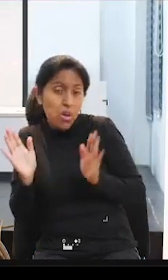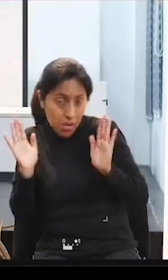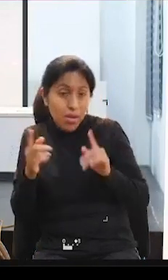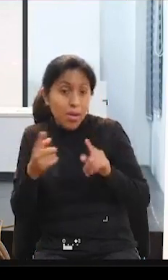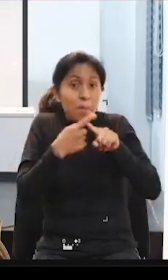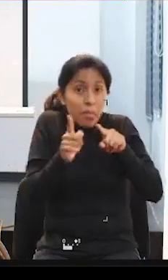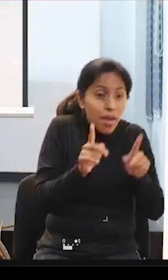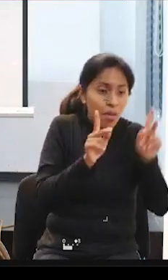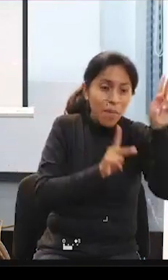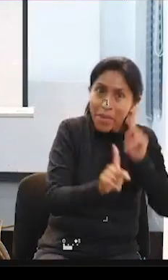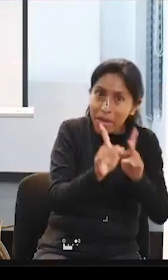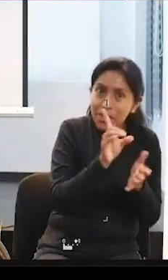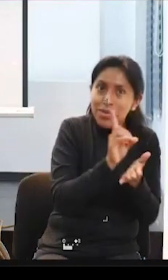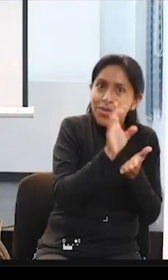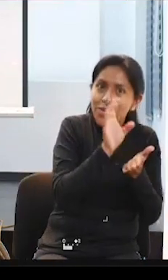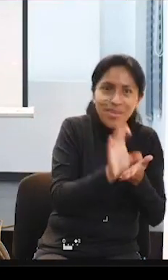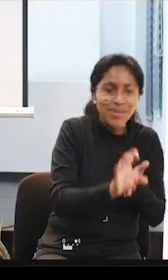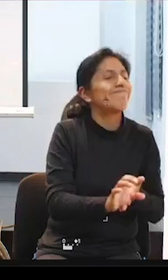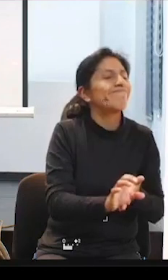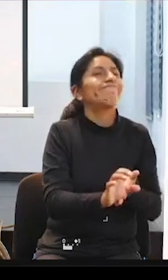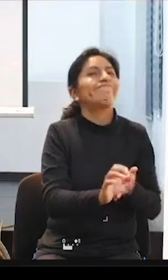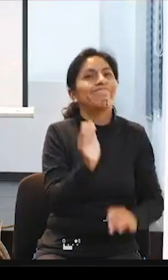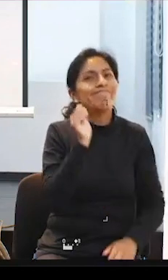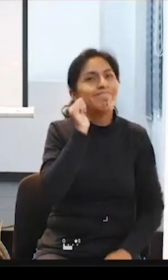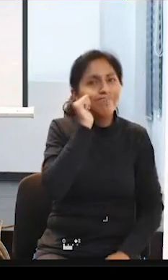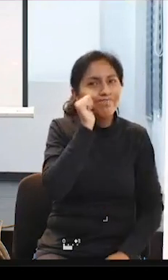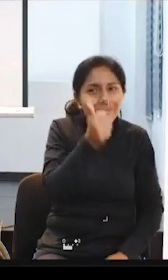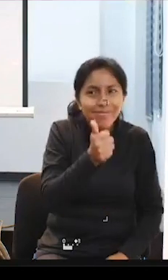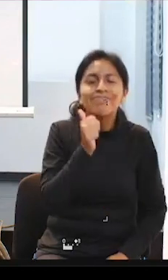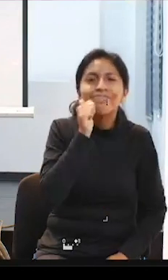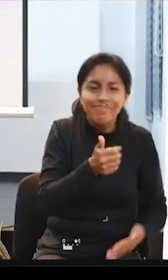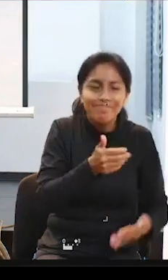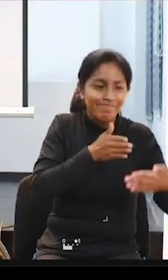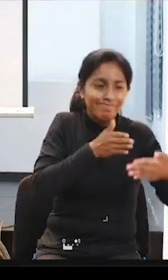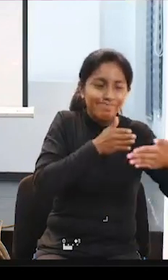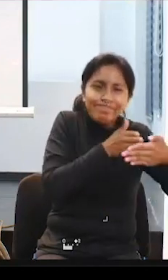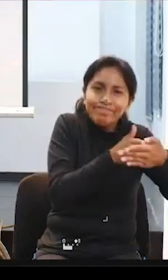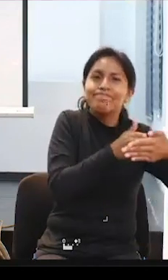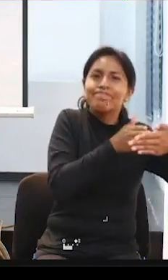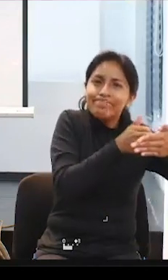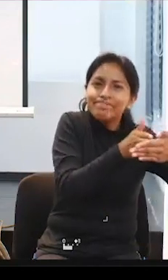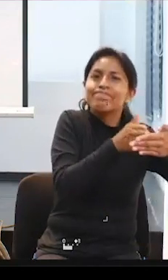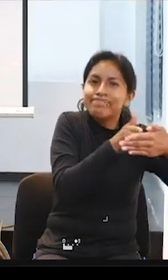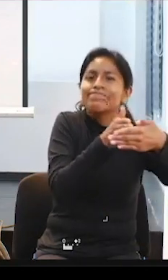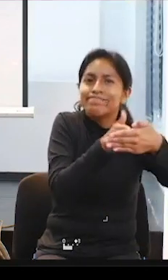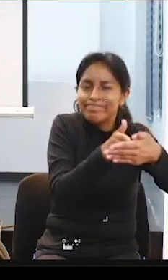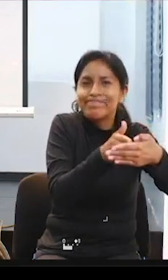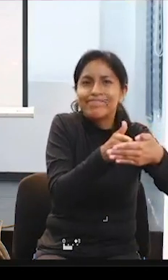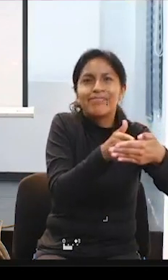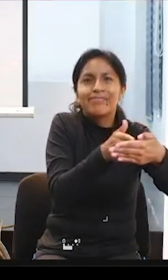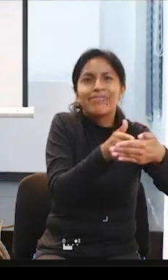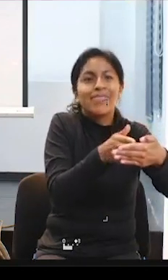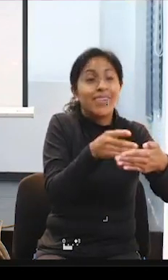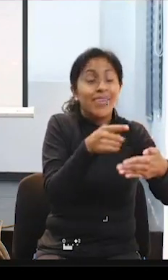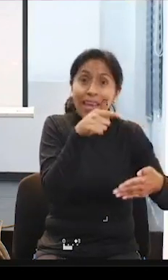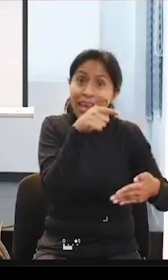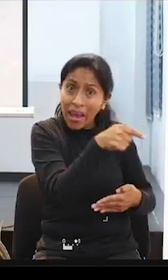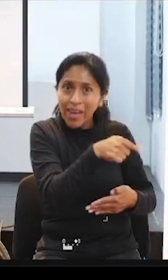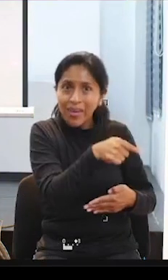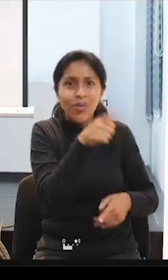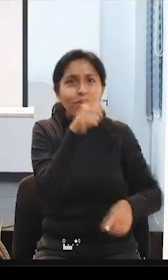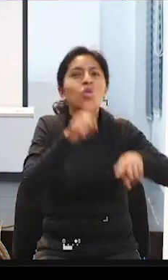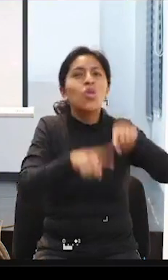personas con discapacidad se enfrentan a barreras enormes que les impiden en muchos casos poder tomar